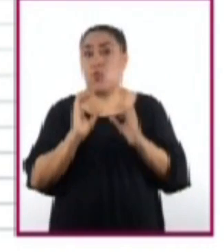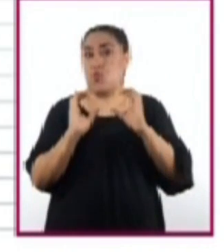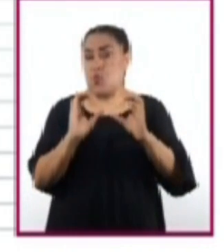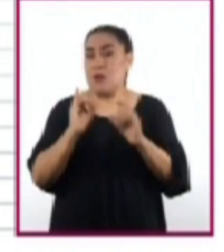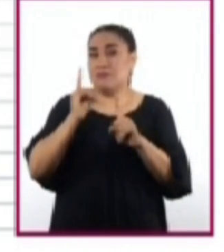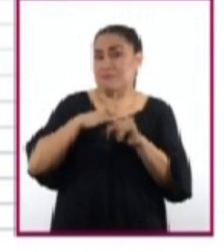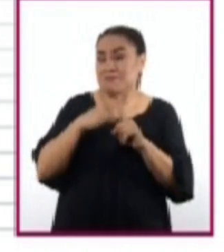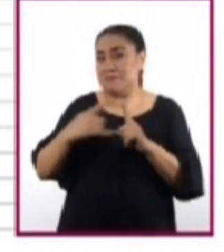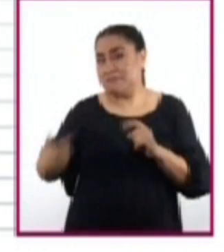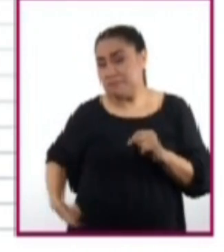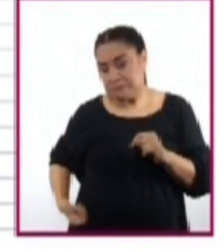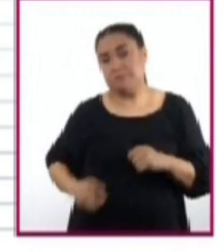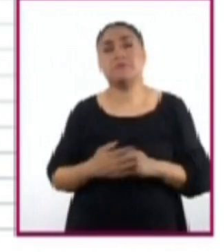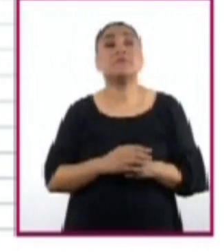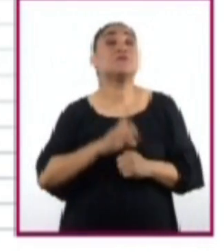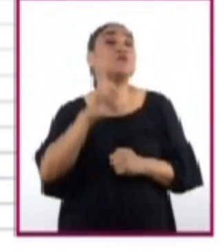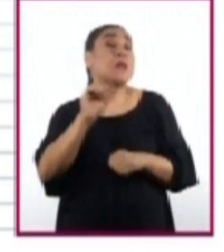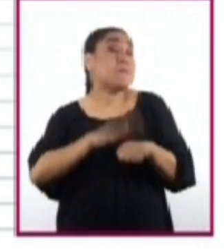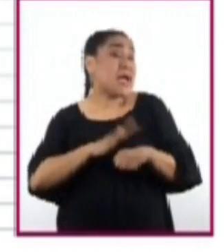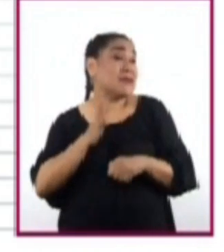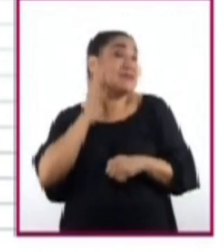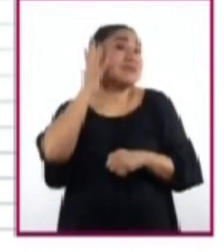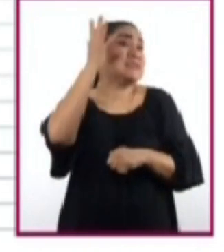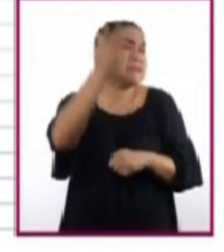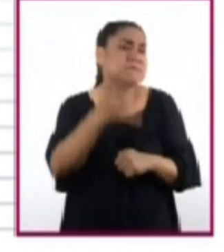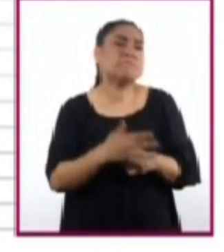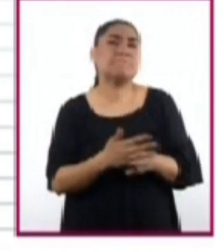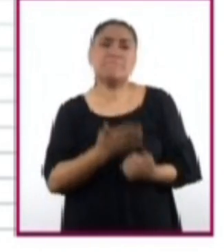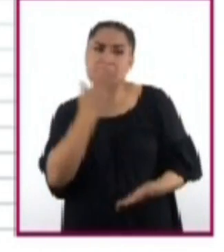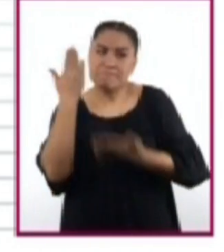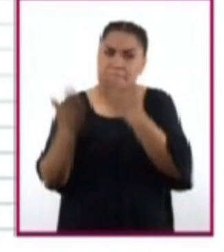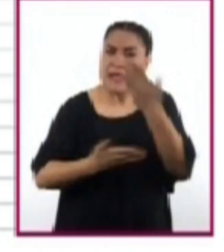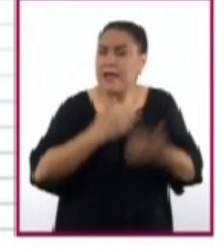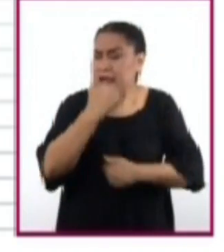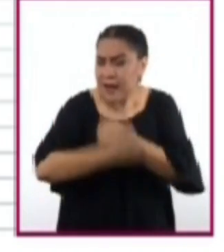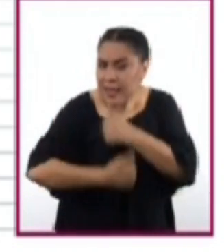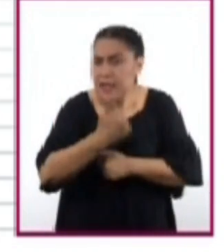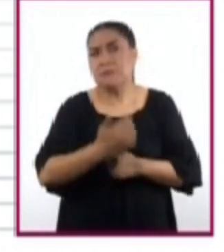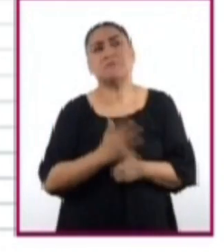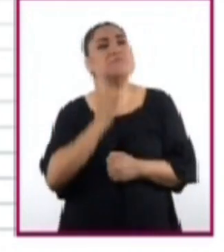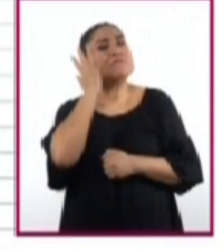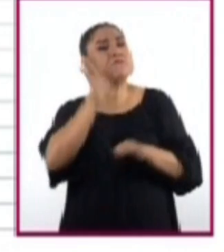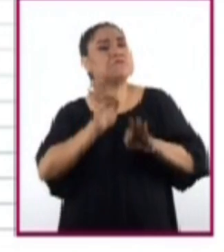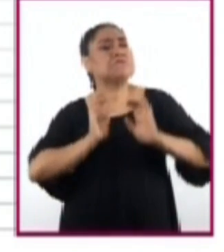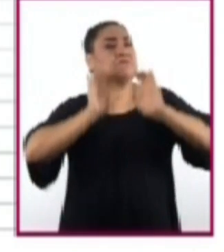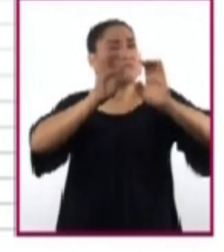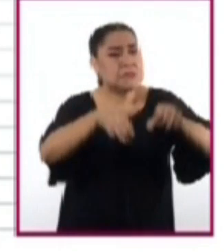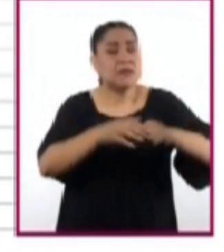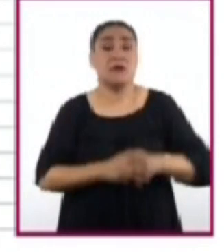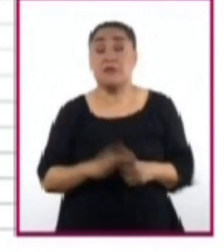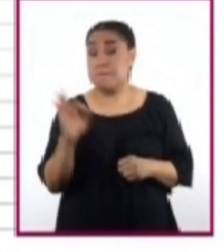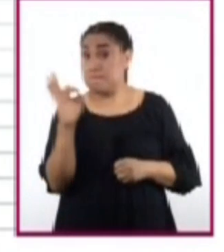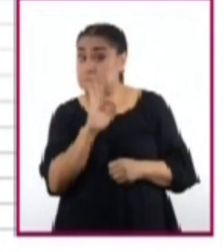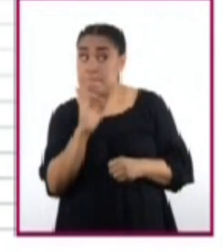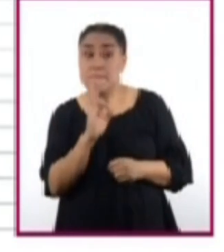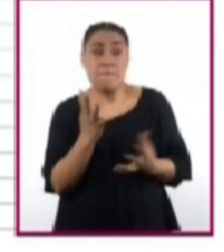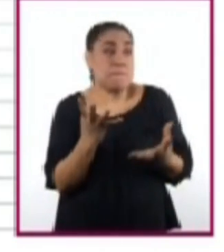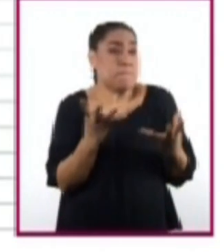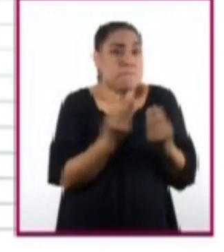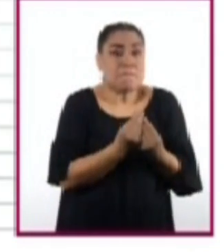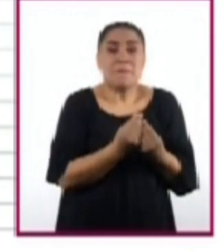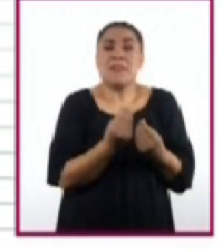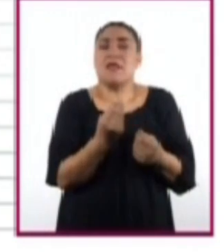A largo plazo, estudiar una carrera, encontrar un trabajo y si las situaciones personales,